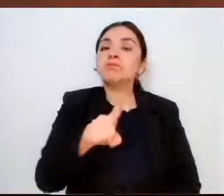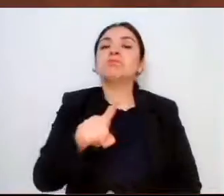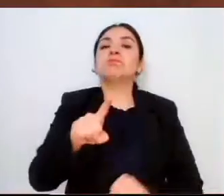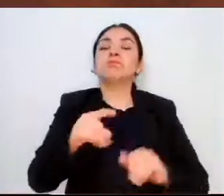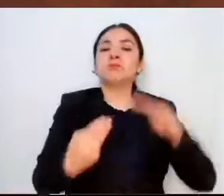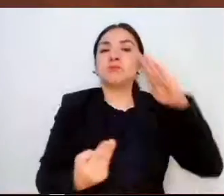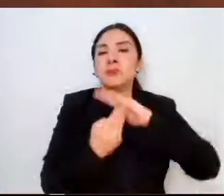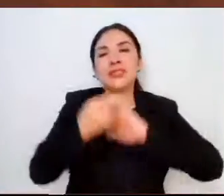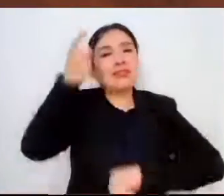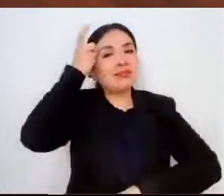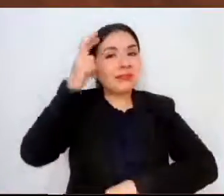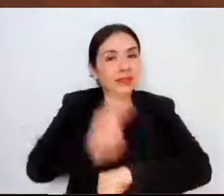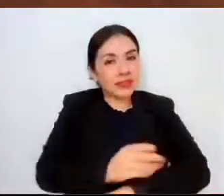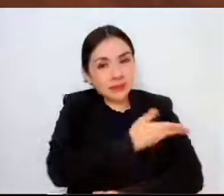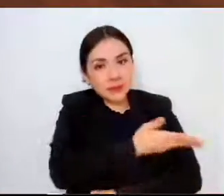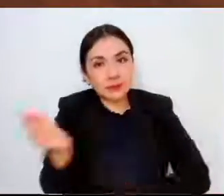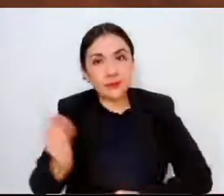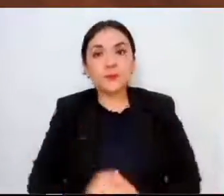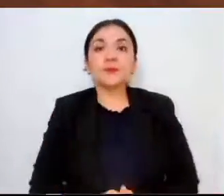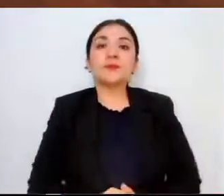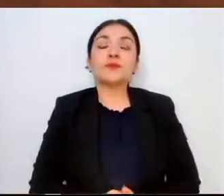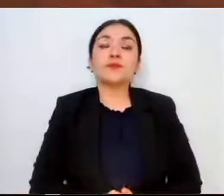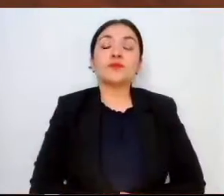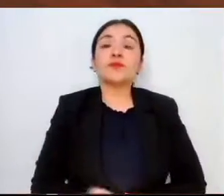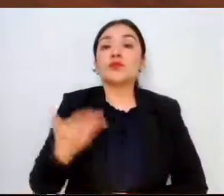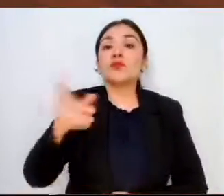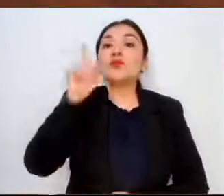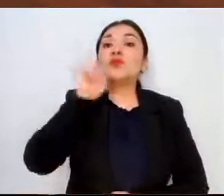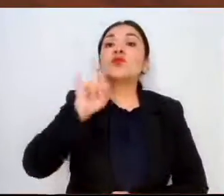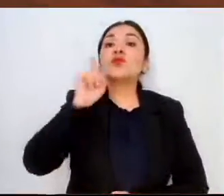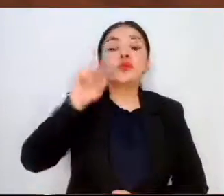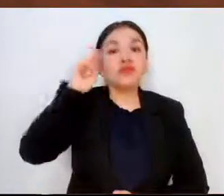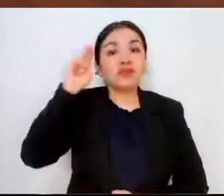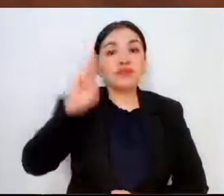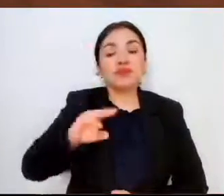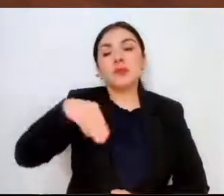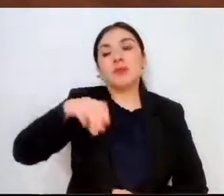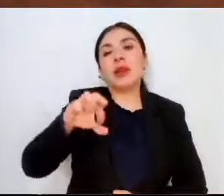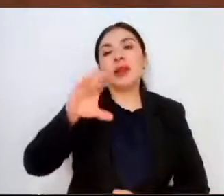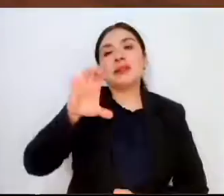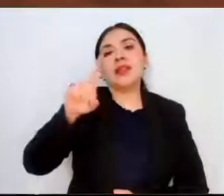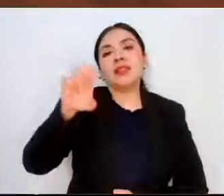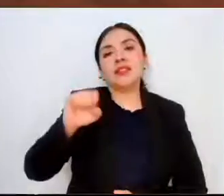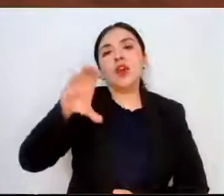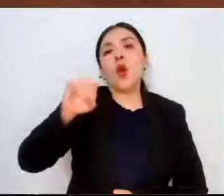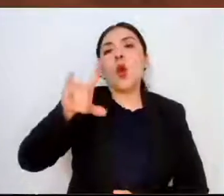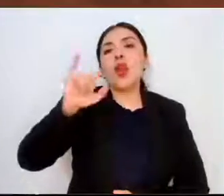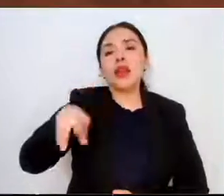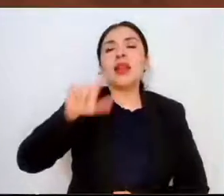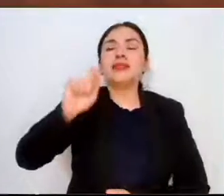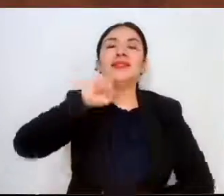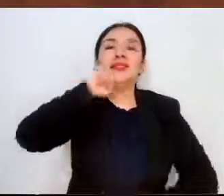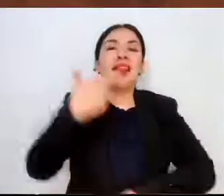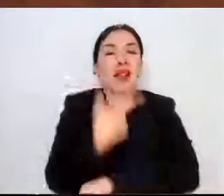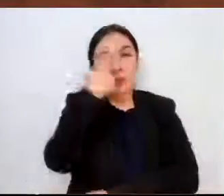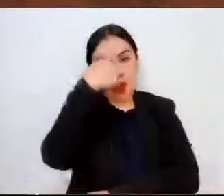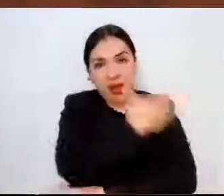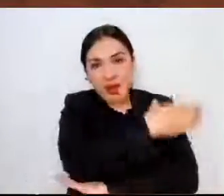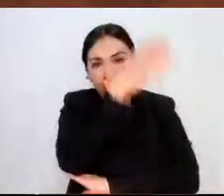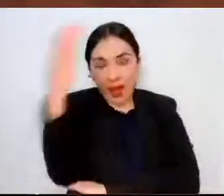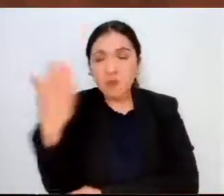directiva, Maestra Mercedes Colín Guadarrama, Secretaria del Campo, sea usted bienvenida